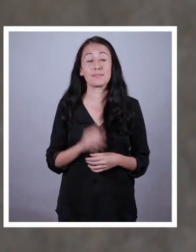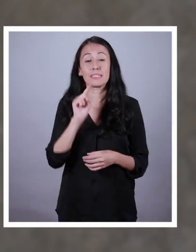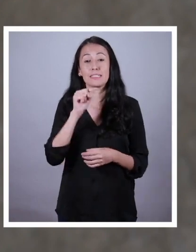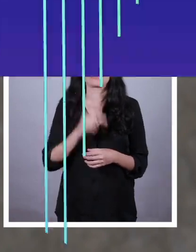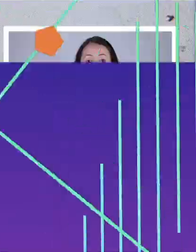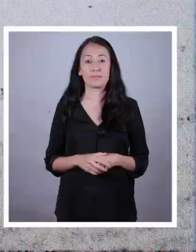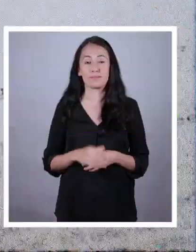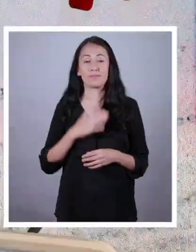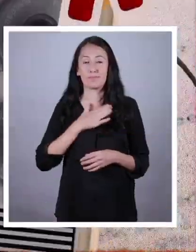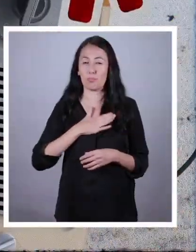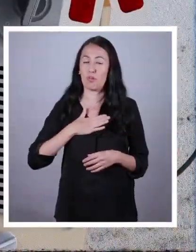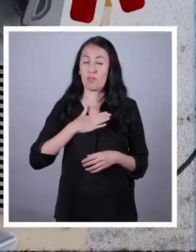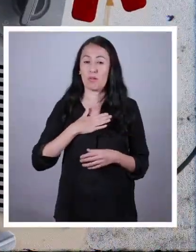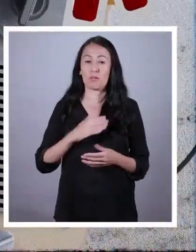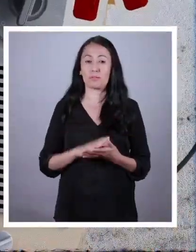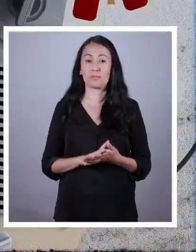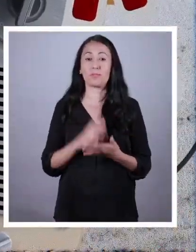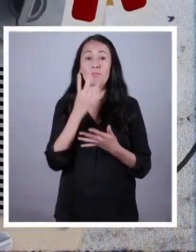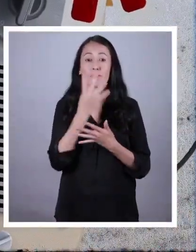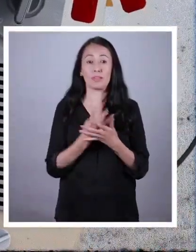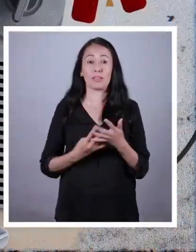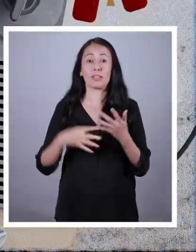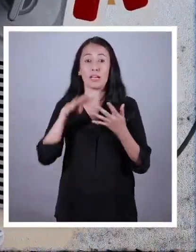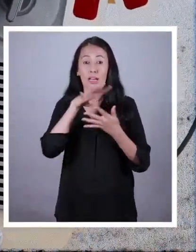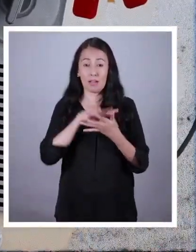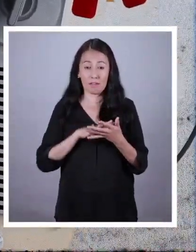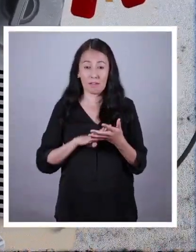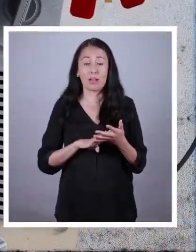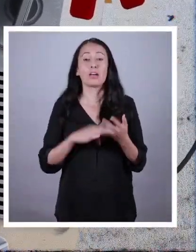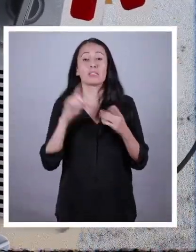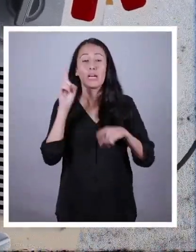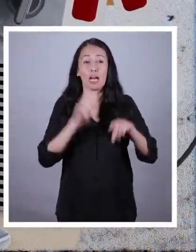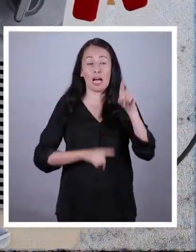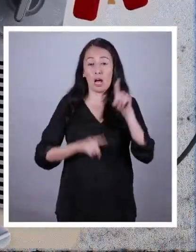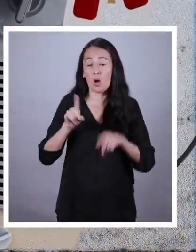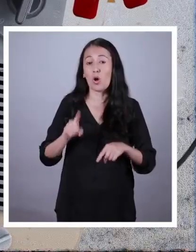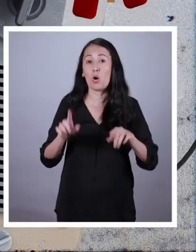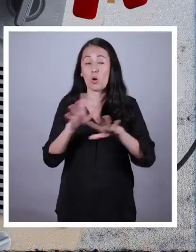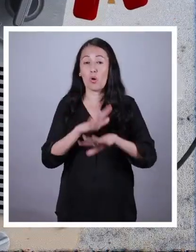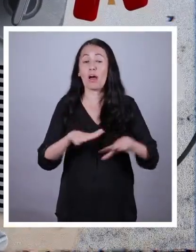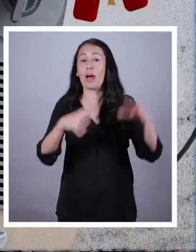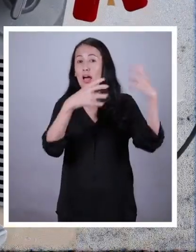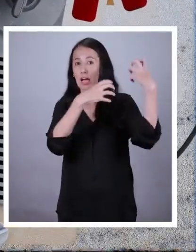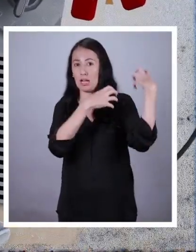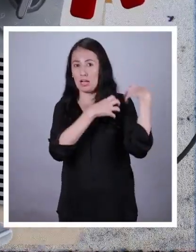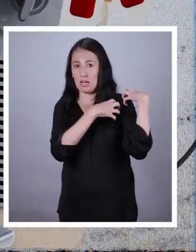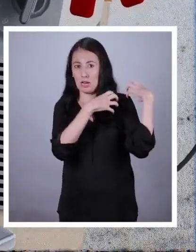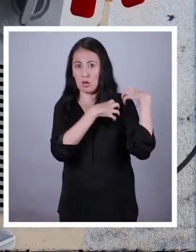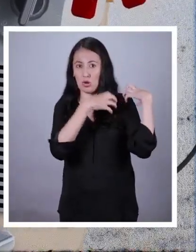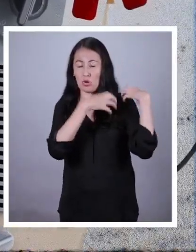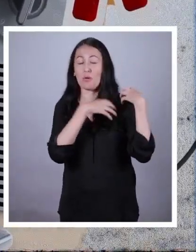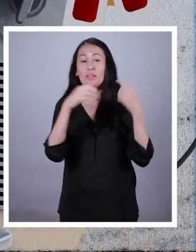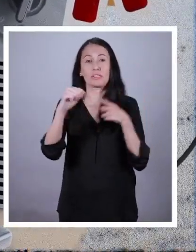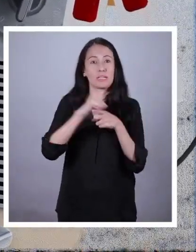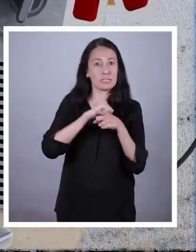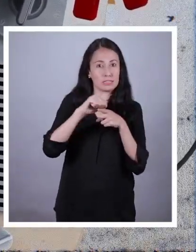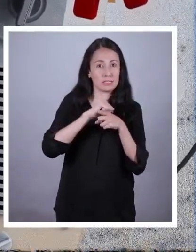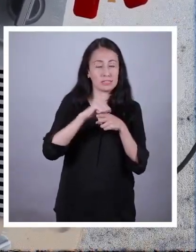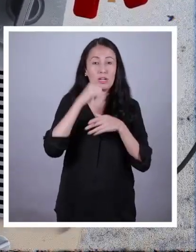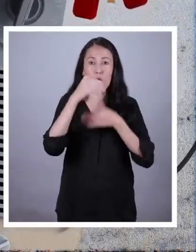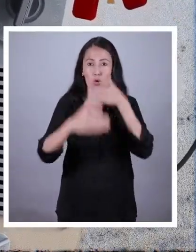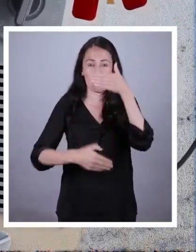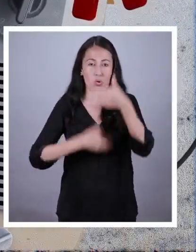ese, por favor. El Código de la Niñez y Adolescencia tiene como fin proteger y garantizar el goce y ejercicio de los derechos,